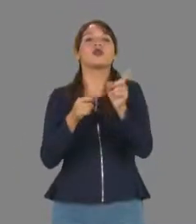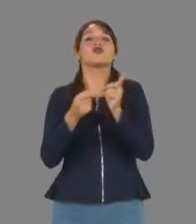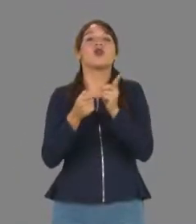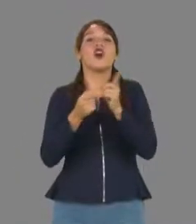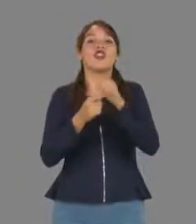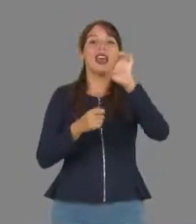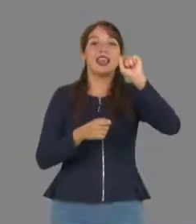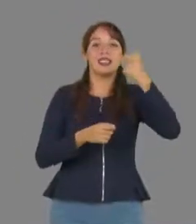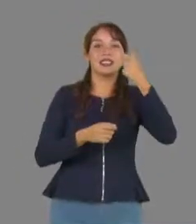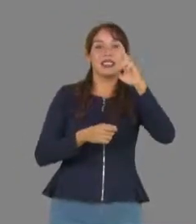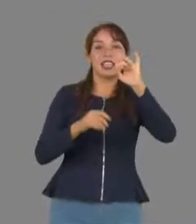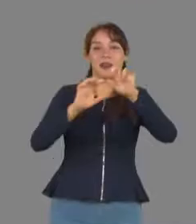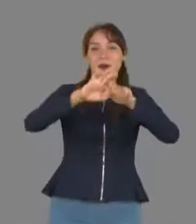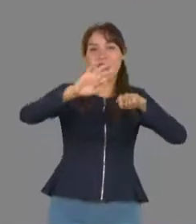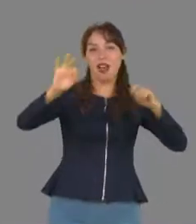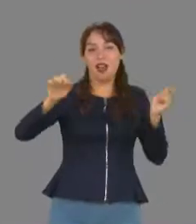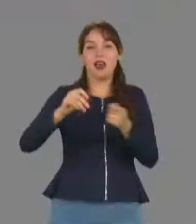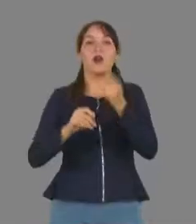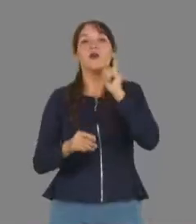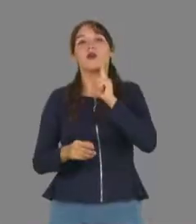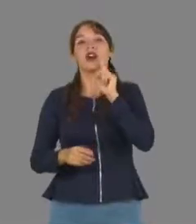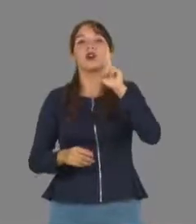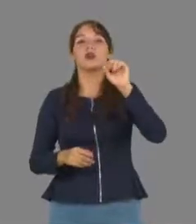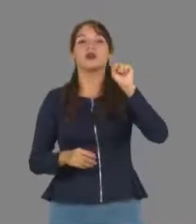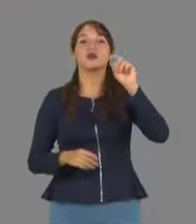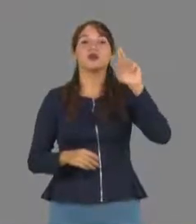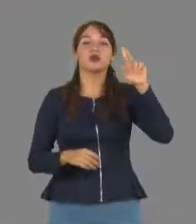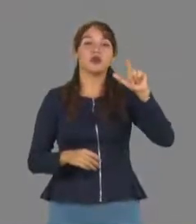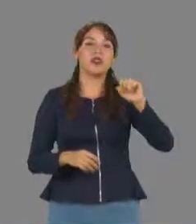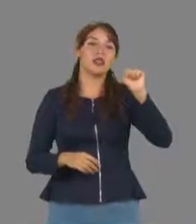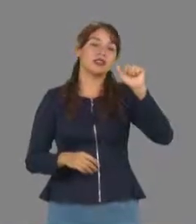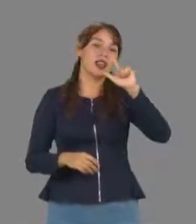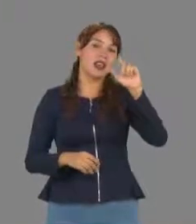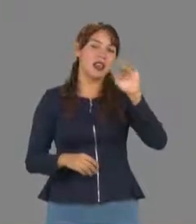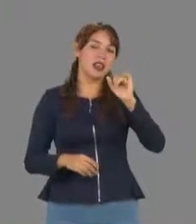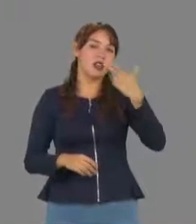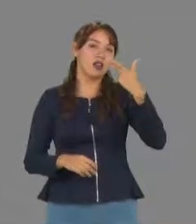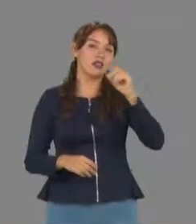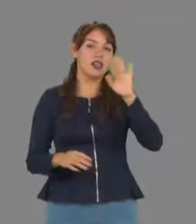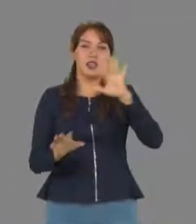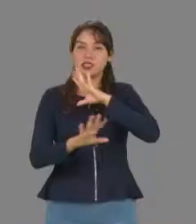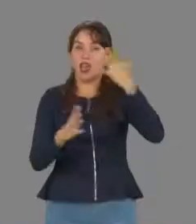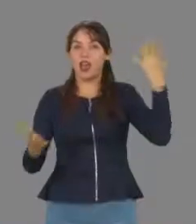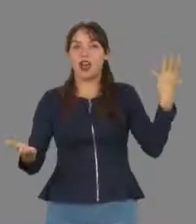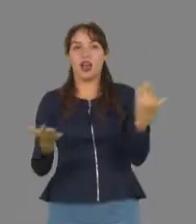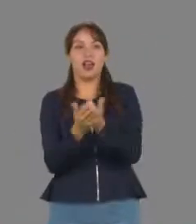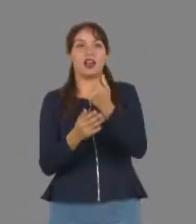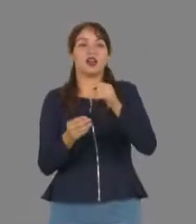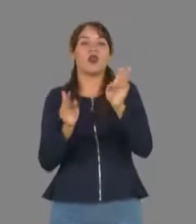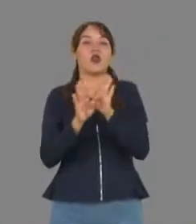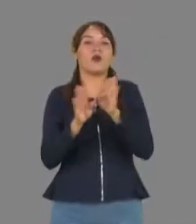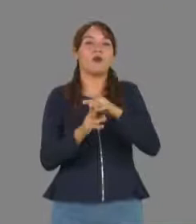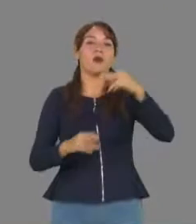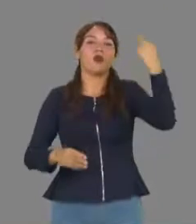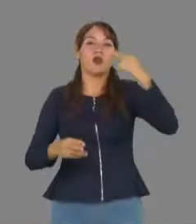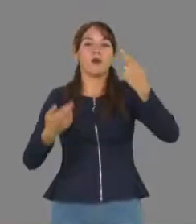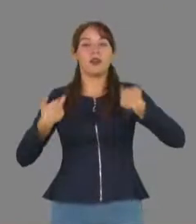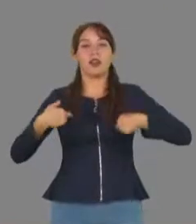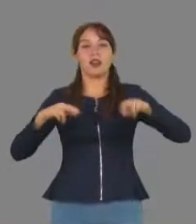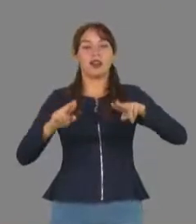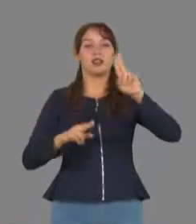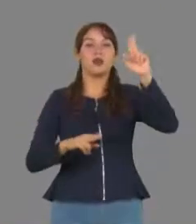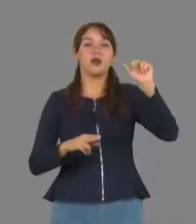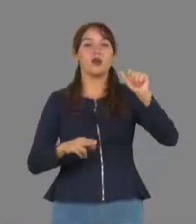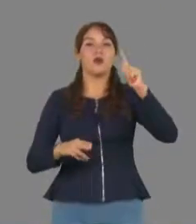disciplina de esgrima, donde Úrsula Saray González Gárate lo hizo de nuevo y escribe con letras mayúsculas el nombre de la Universidad Autónoma de